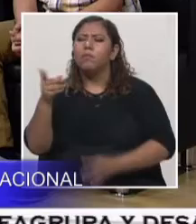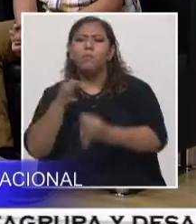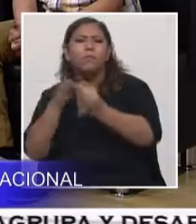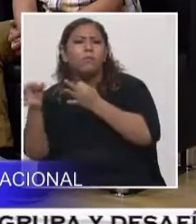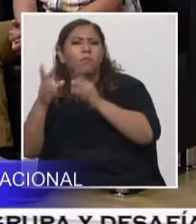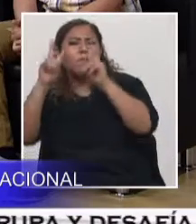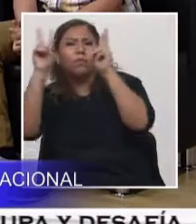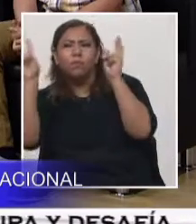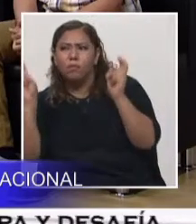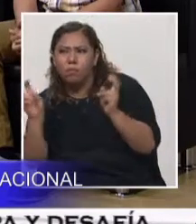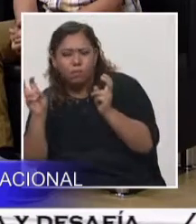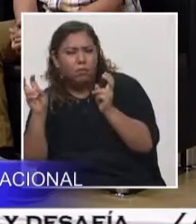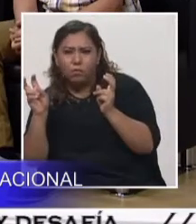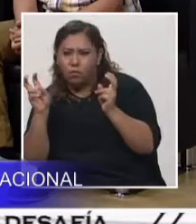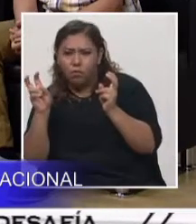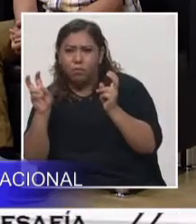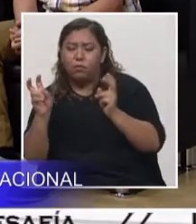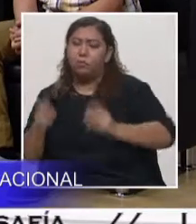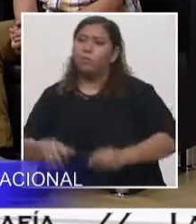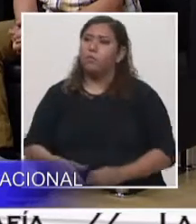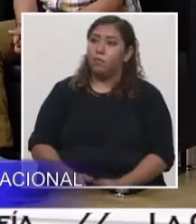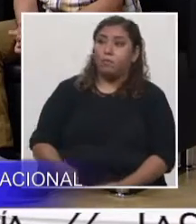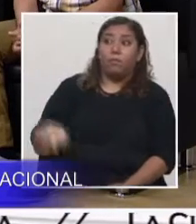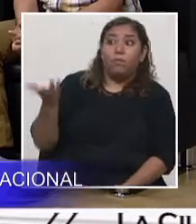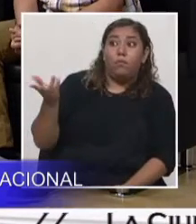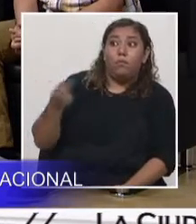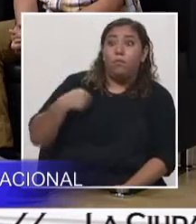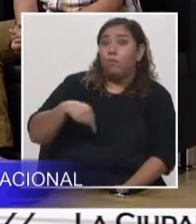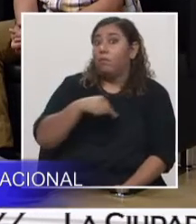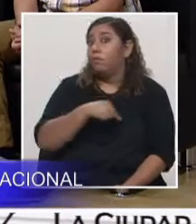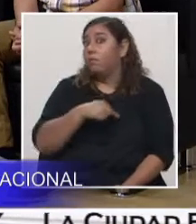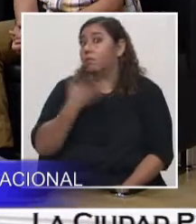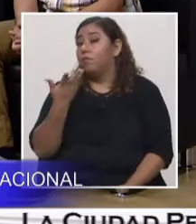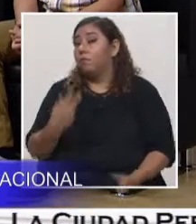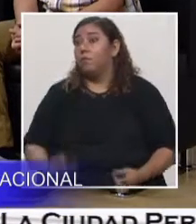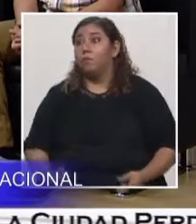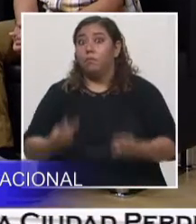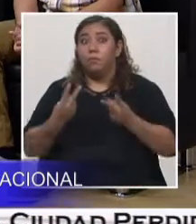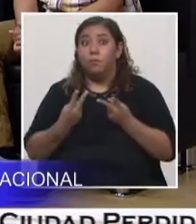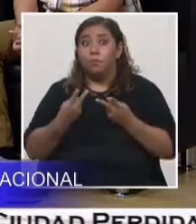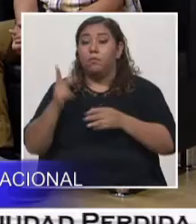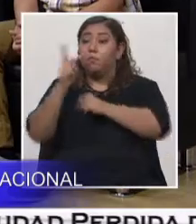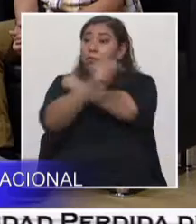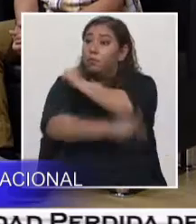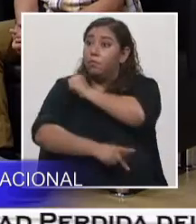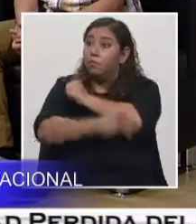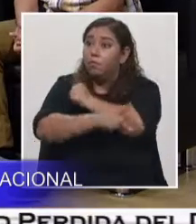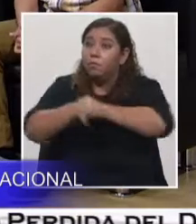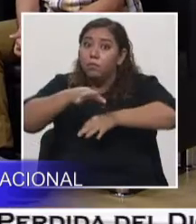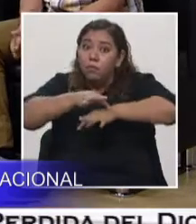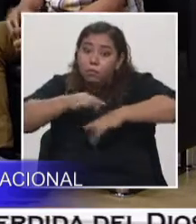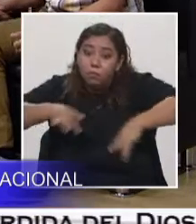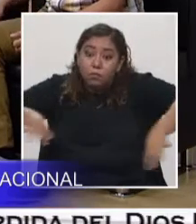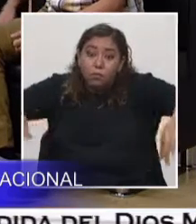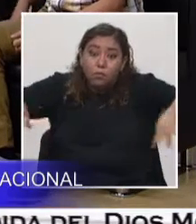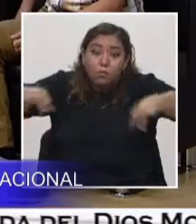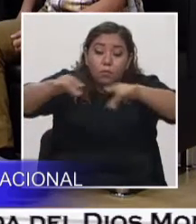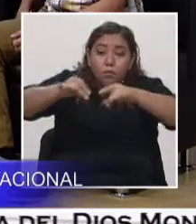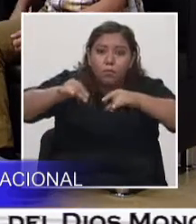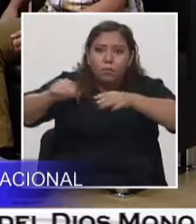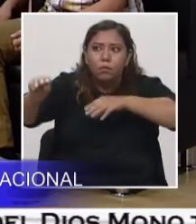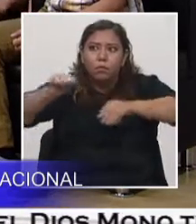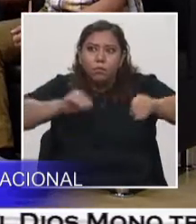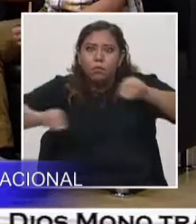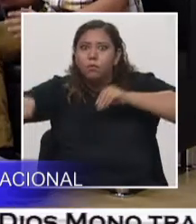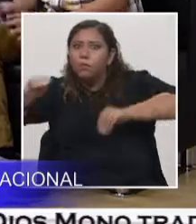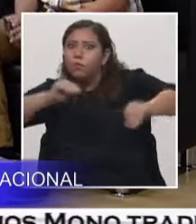si somos, estamos, perdón, en un país, suelo, tierra, movimientos cada rato, hermosos